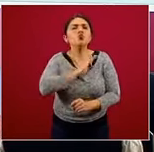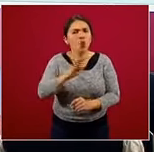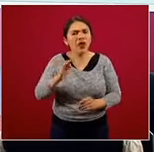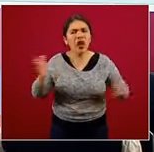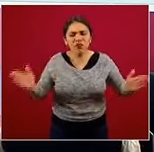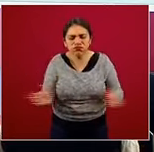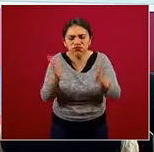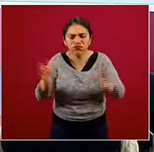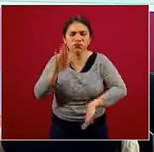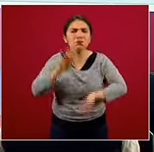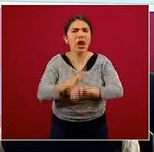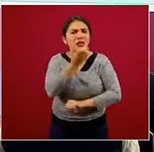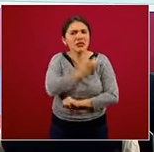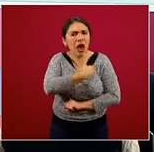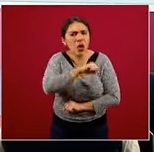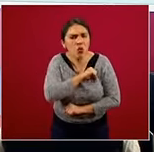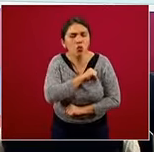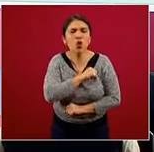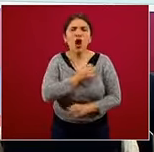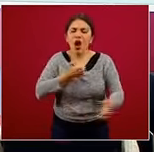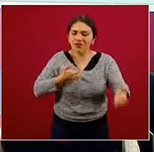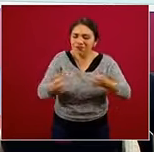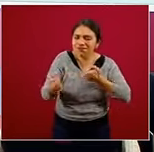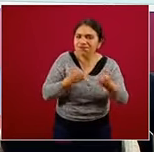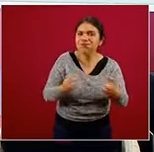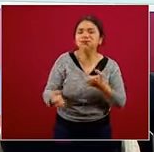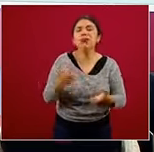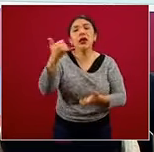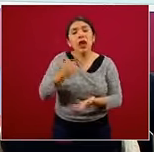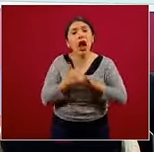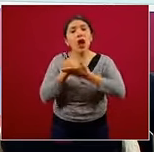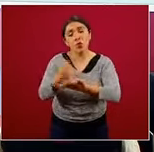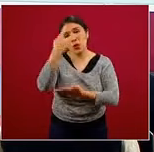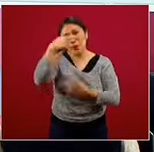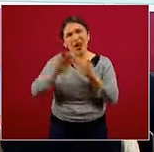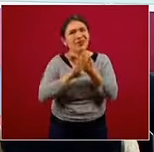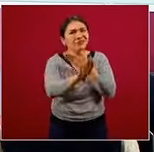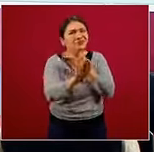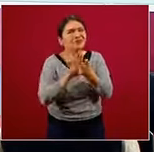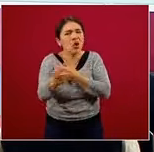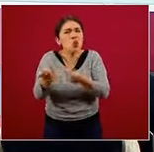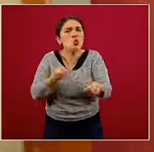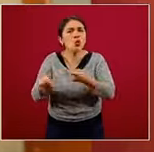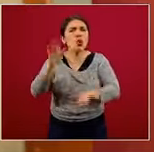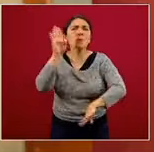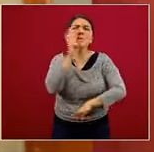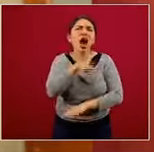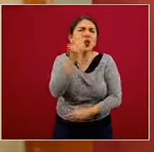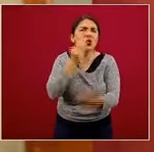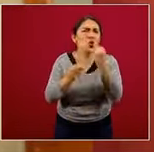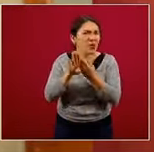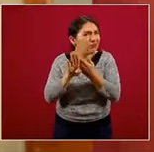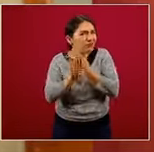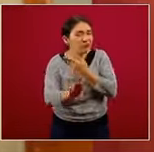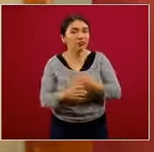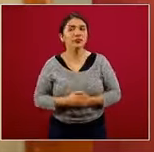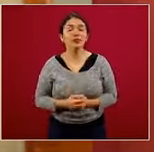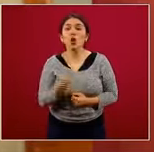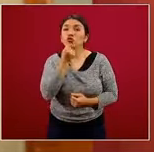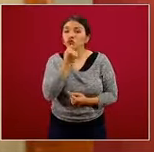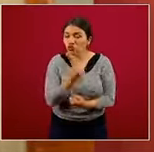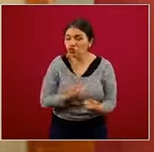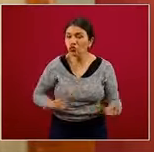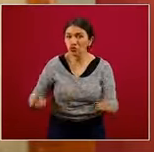que promuevan la salud, la actividad física y contribuyan a la prevención y control de la mala nutrición. Los